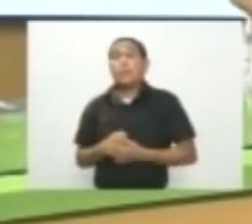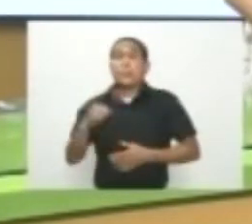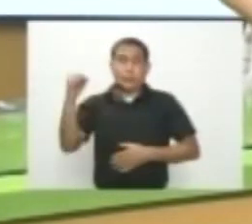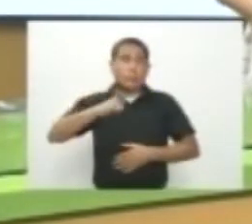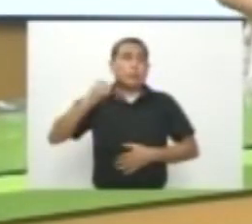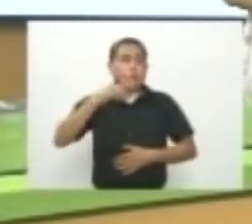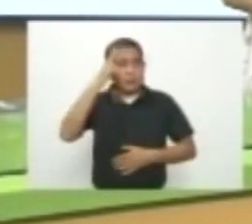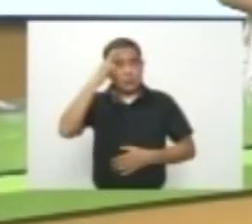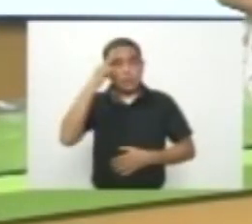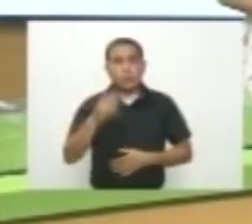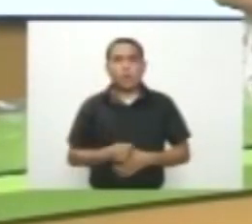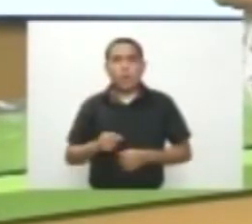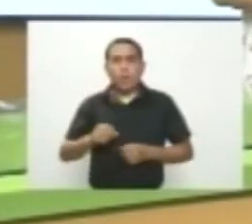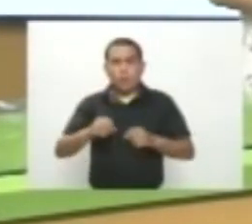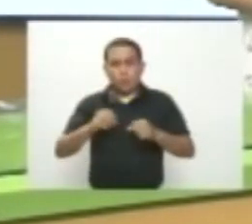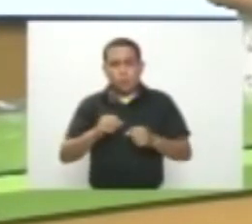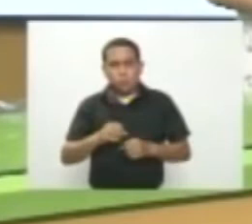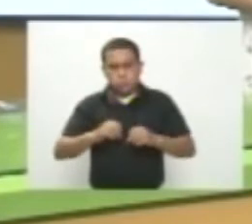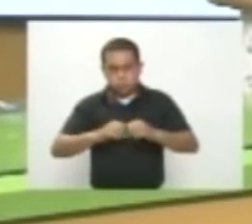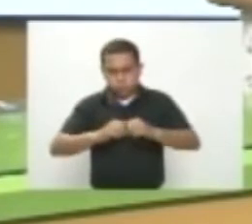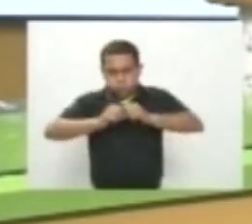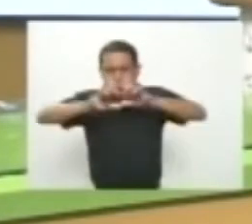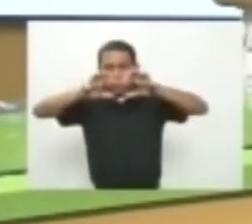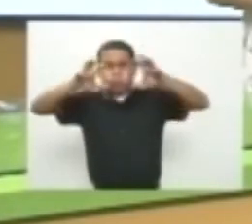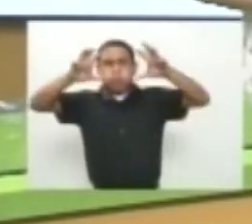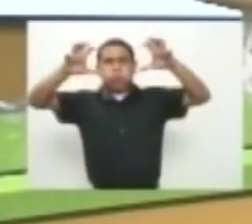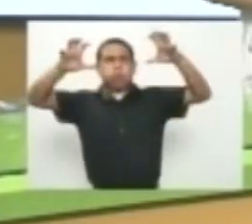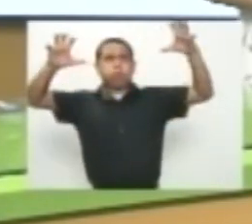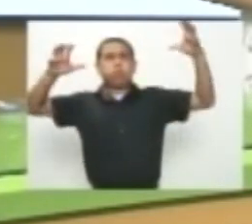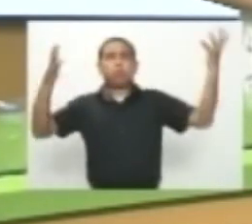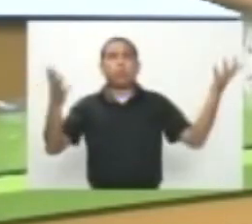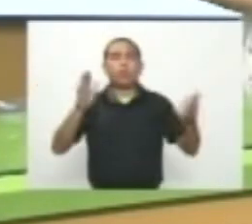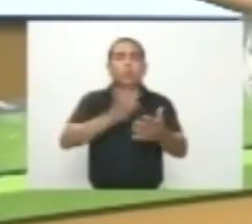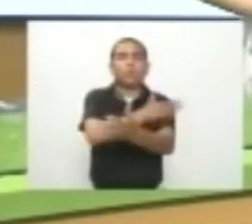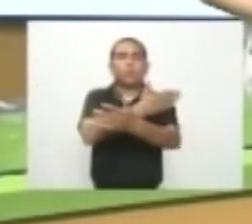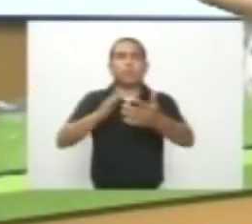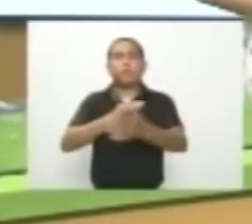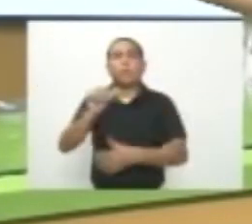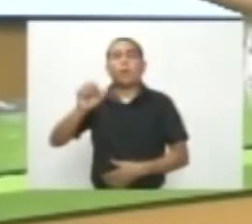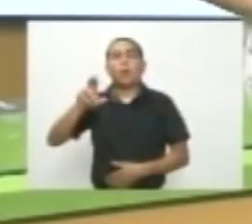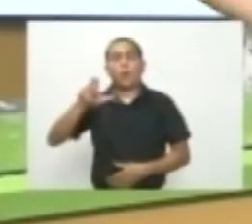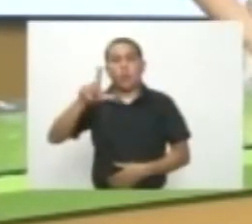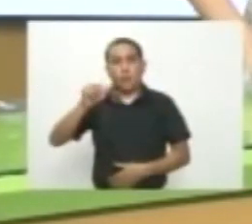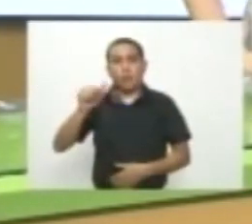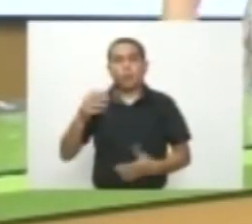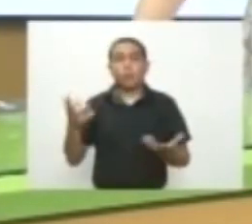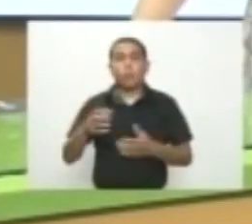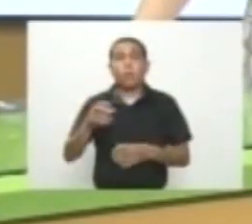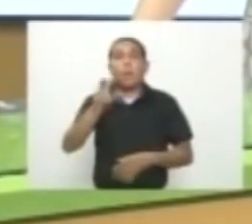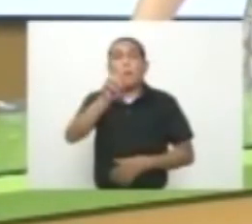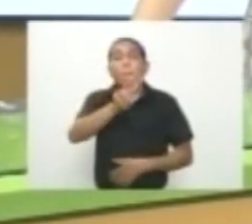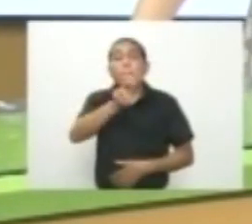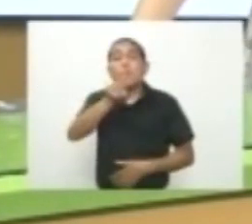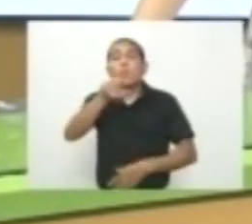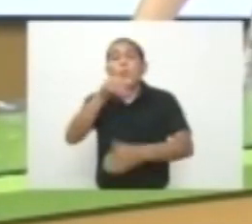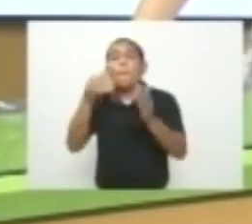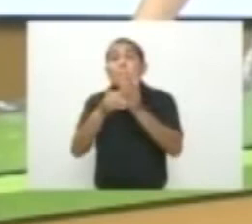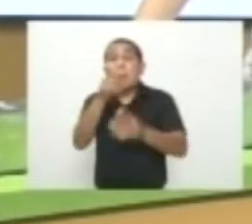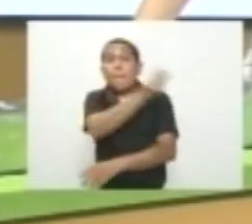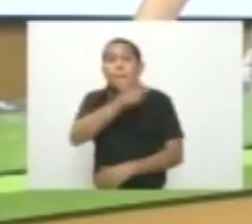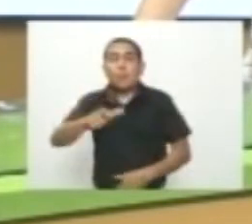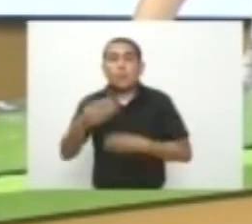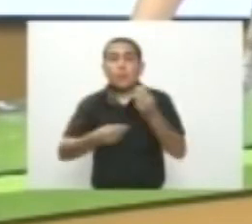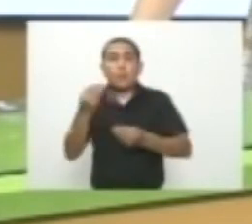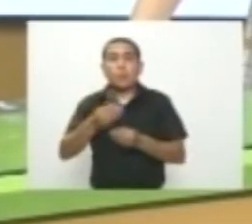que si Piri Mire unas explosiones Se registraron Durante el concierto De la cantante Ariana Grande Donde más de 21.000 Espectadores